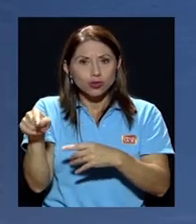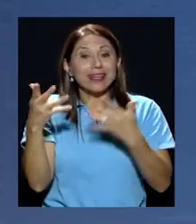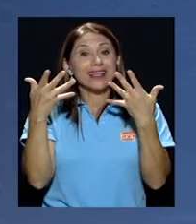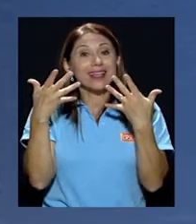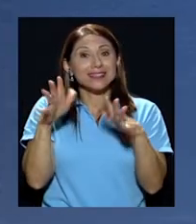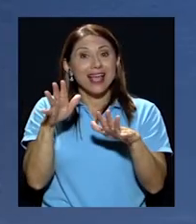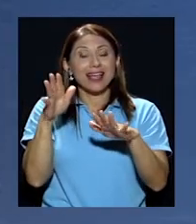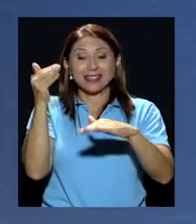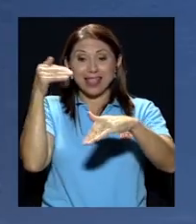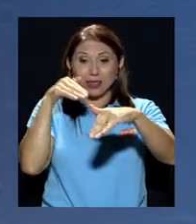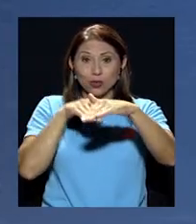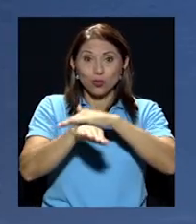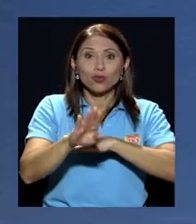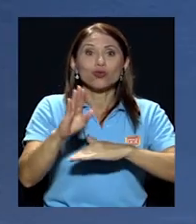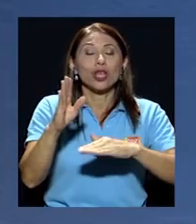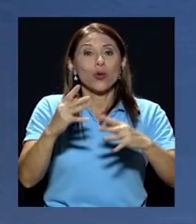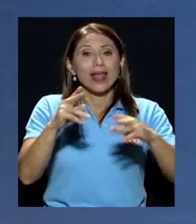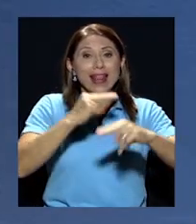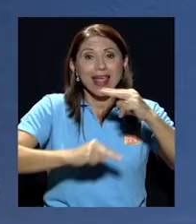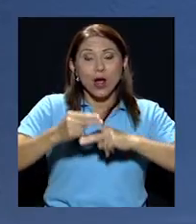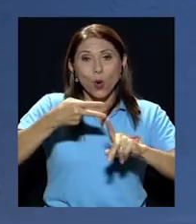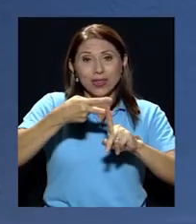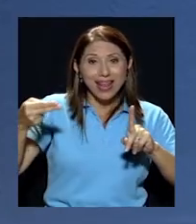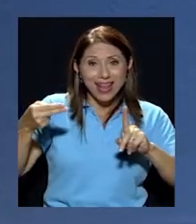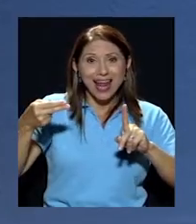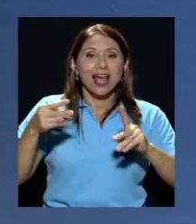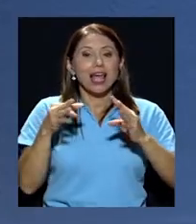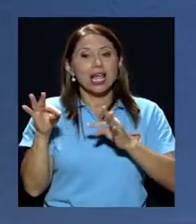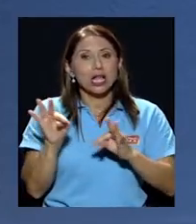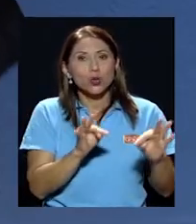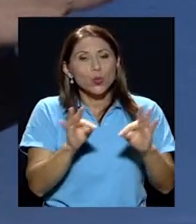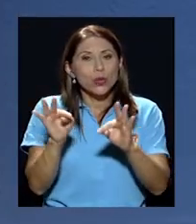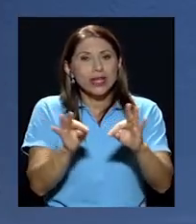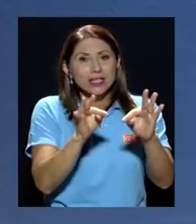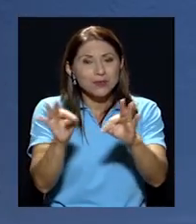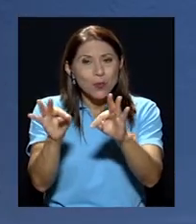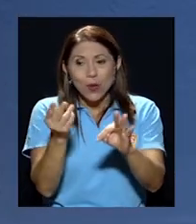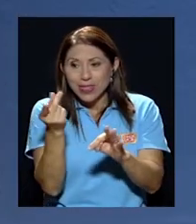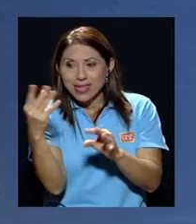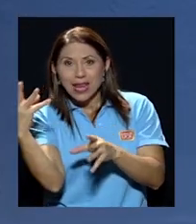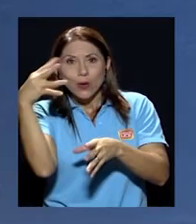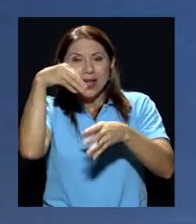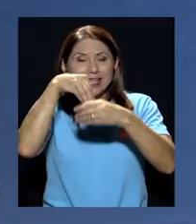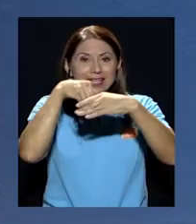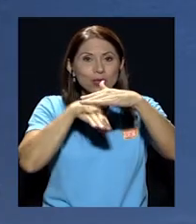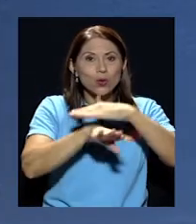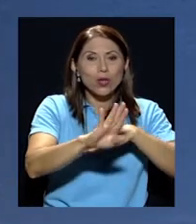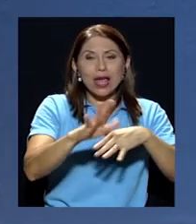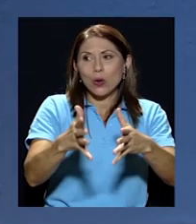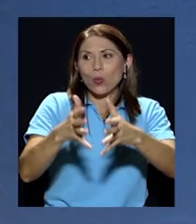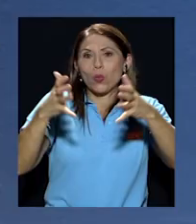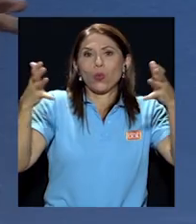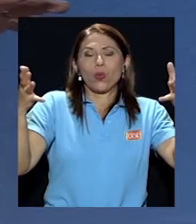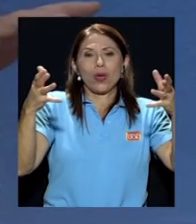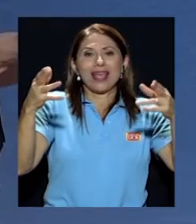vida hotelera de este país que se han introducido en el turismo que se han introducido en las grandes centros comerciales